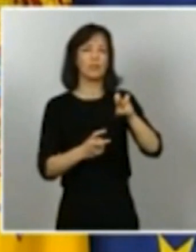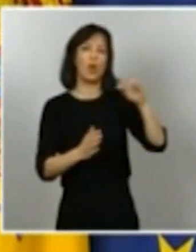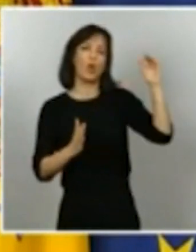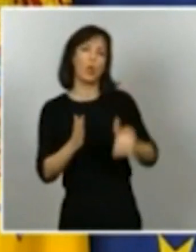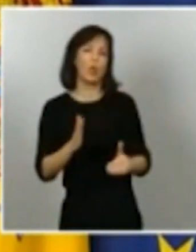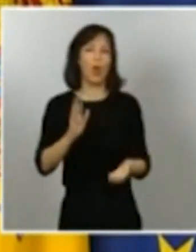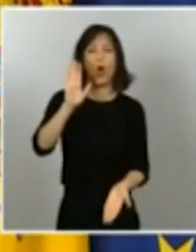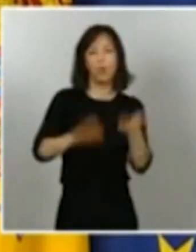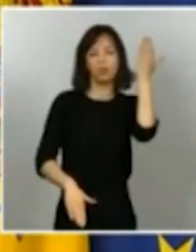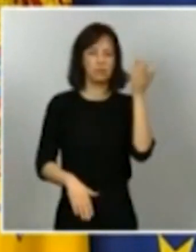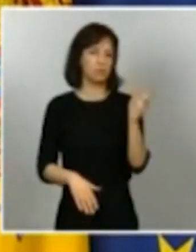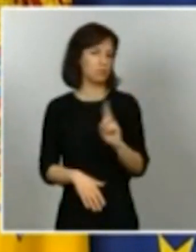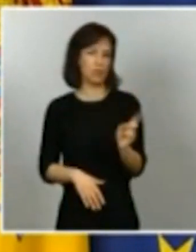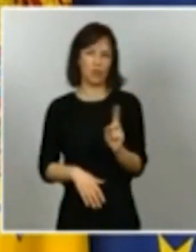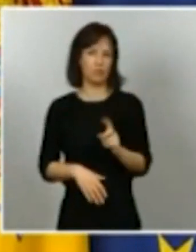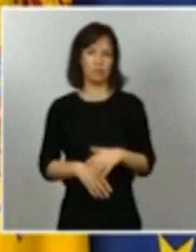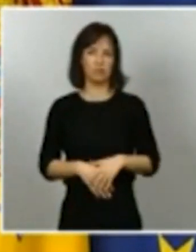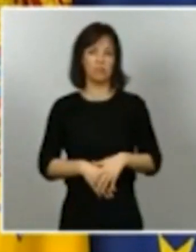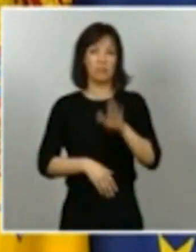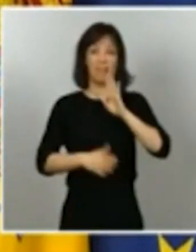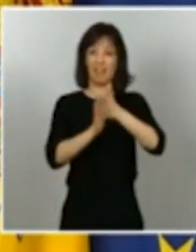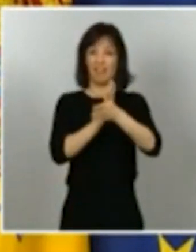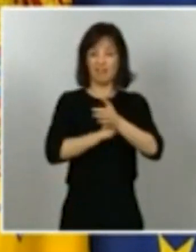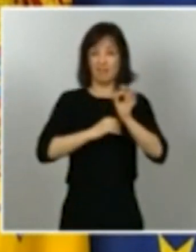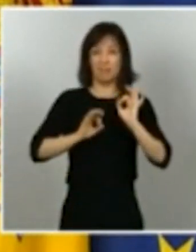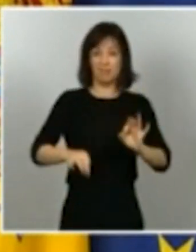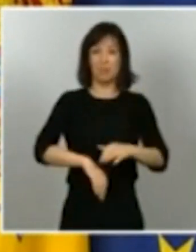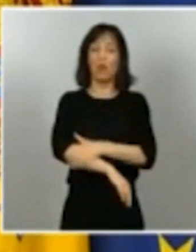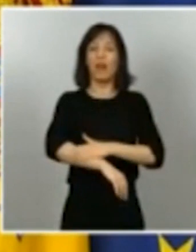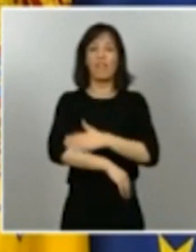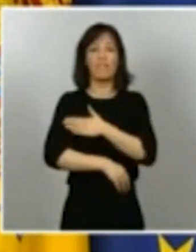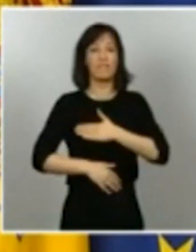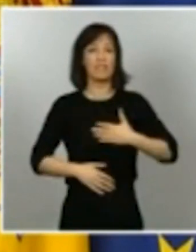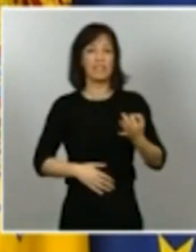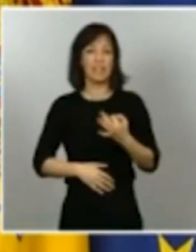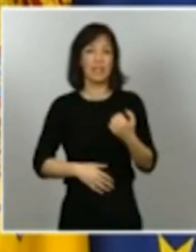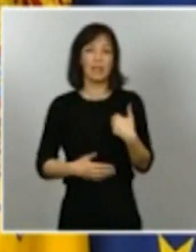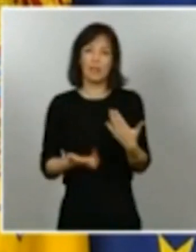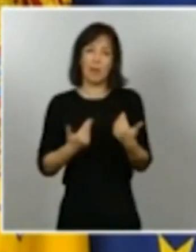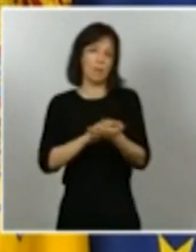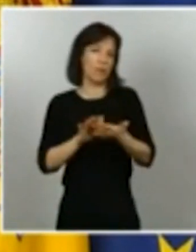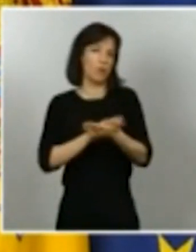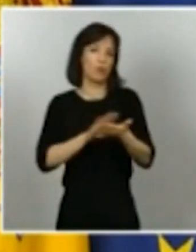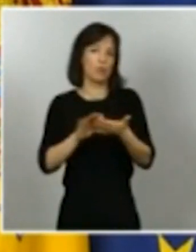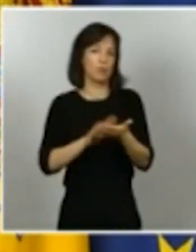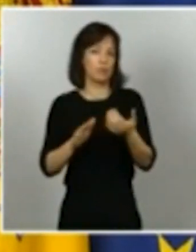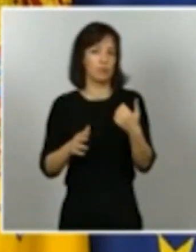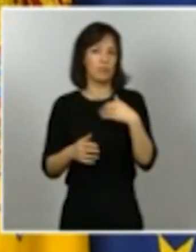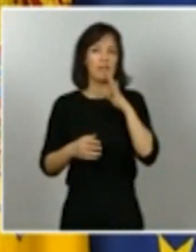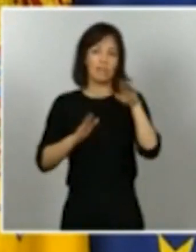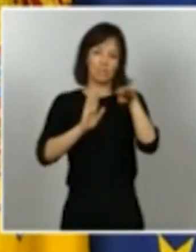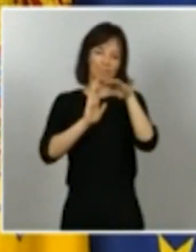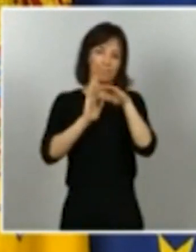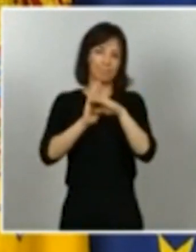impuestos. Se plantea lo que acabamos de decir, que es justamente dar trámite con celeridad a las figuras fiscales que están en el Congreso de los